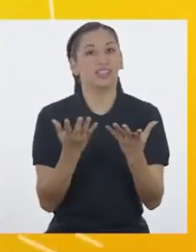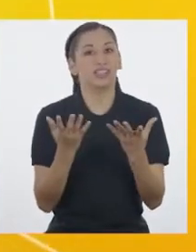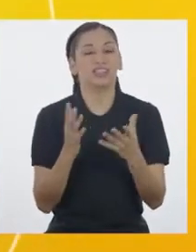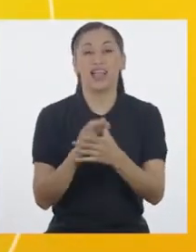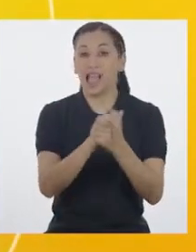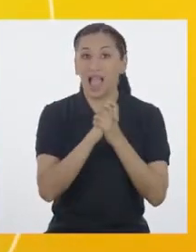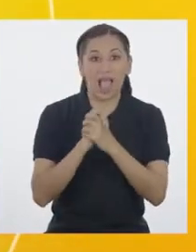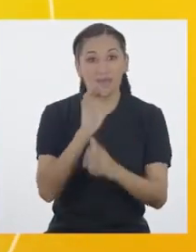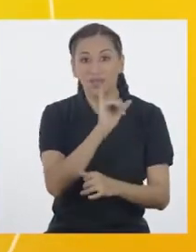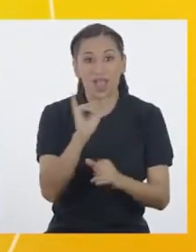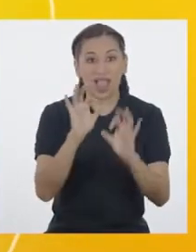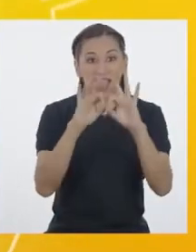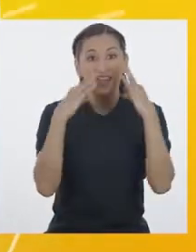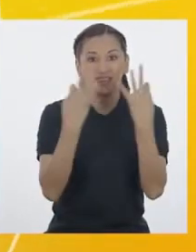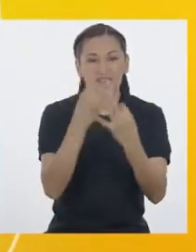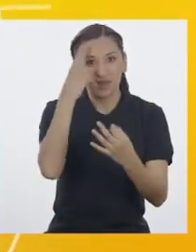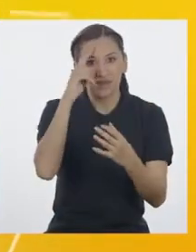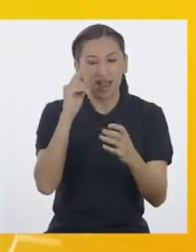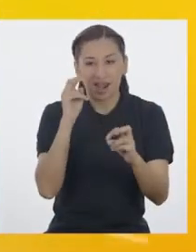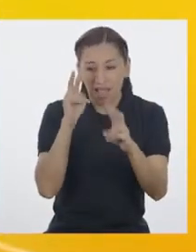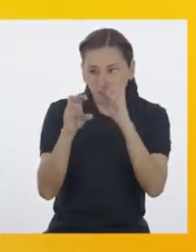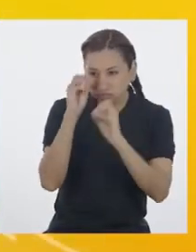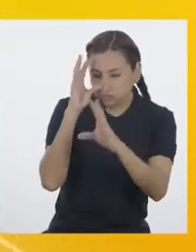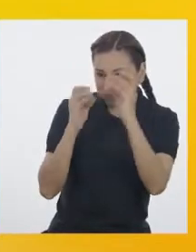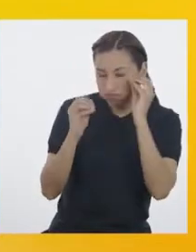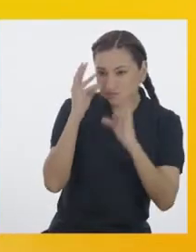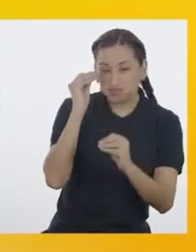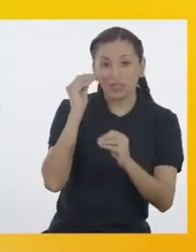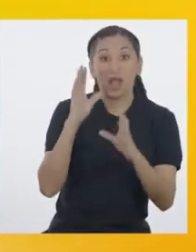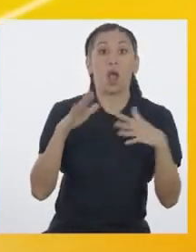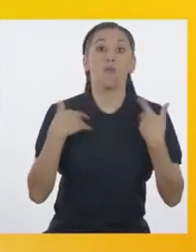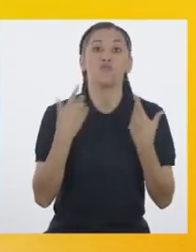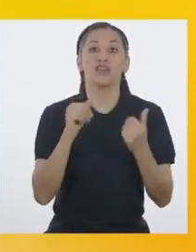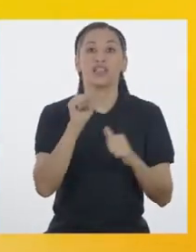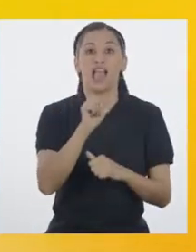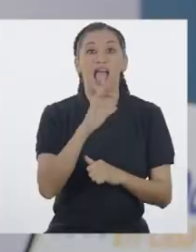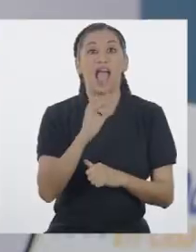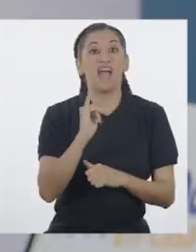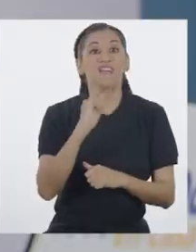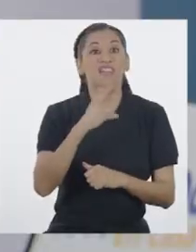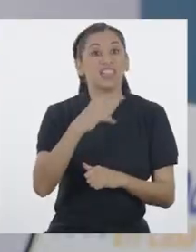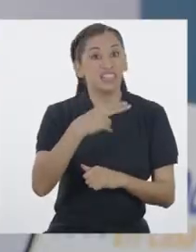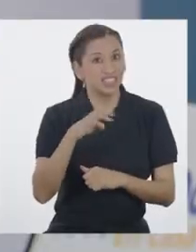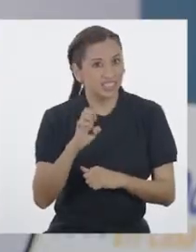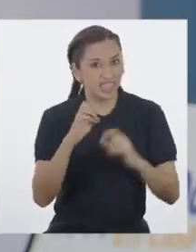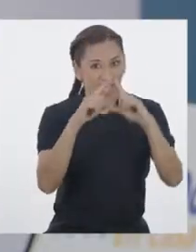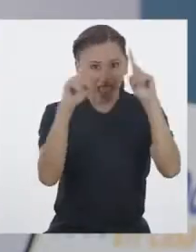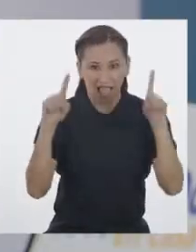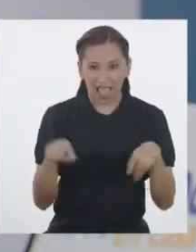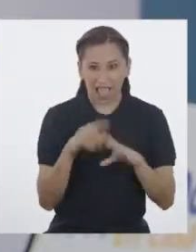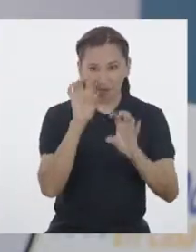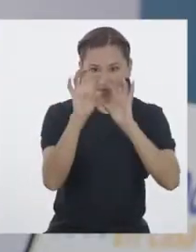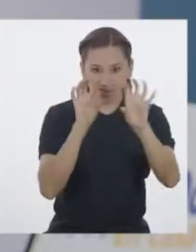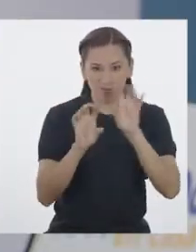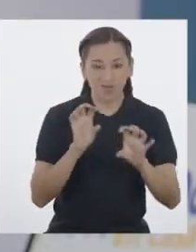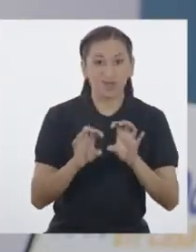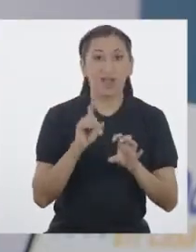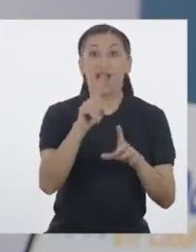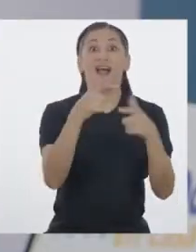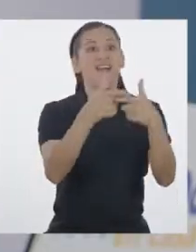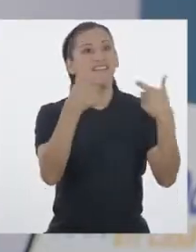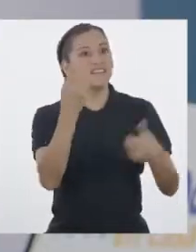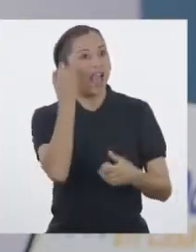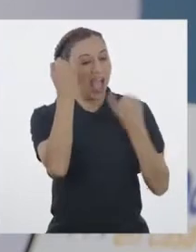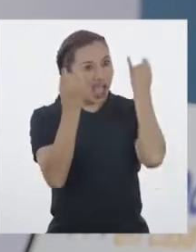todos lo que vamos descubriendo Tal vez se podría hacer un afiche ¡Oh! ¡Qué grandes ideas